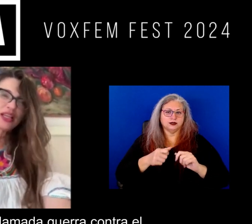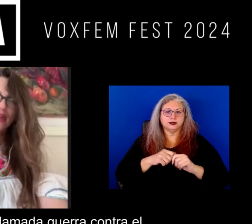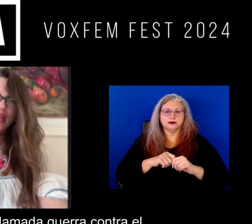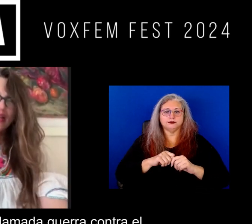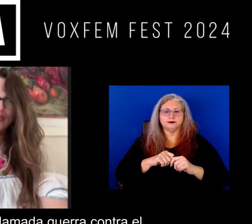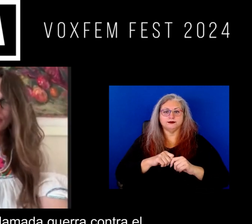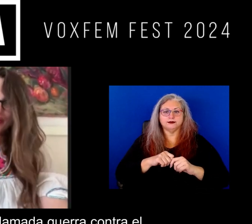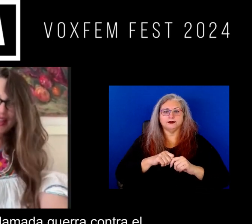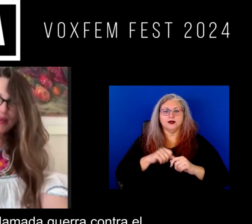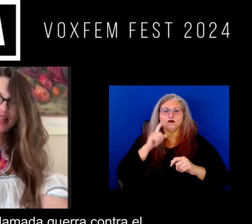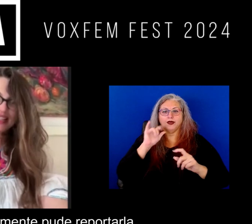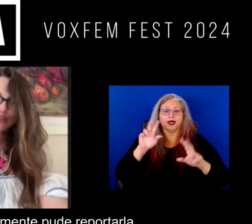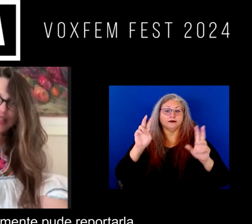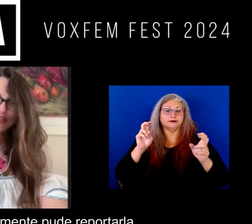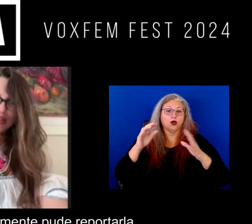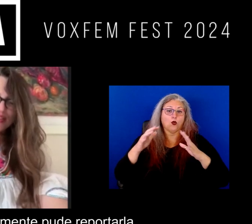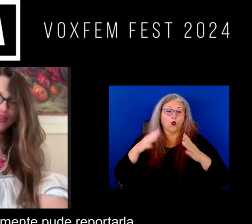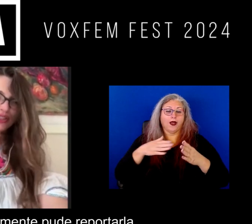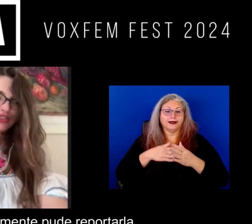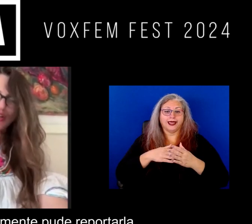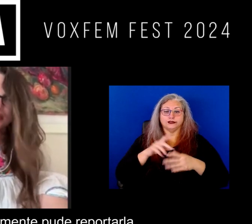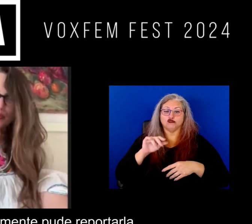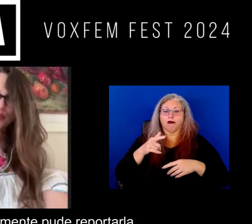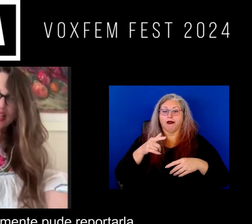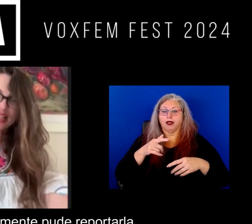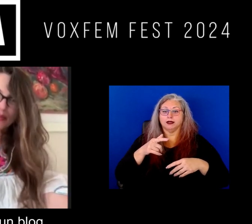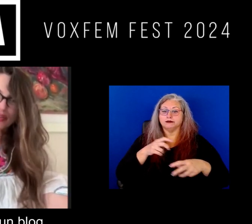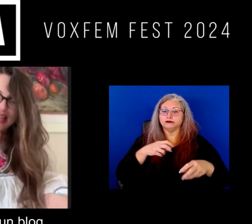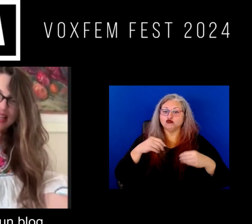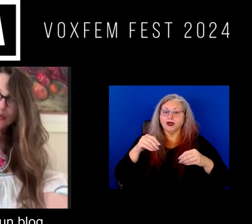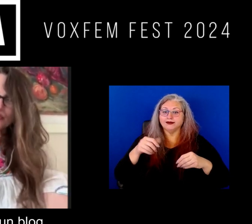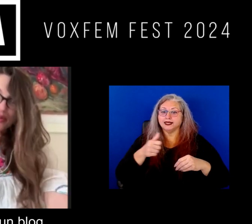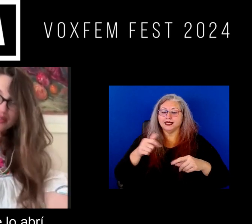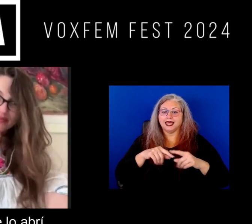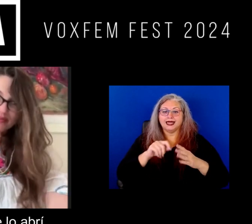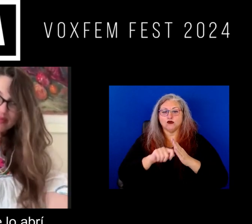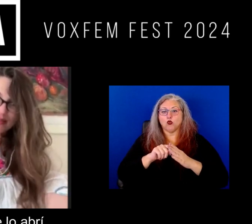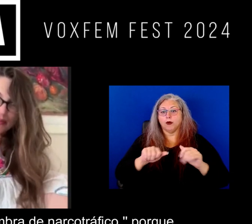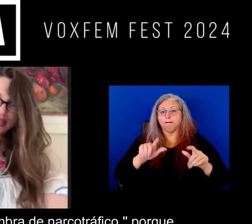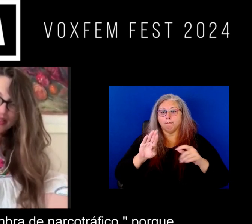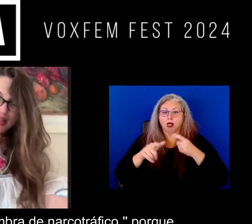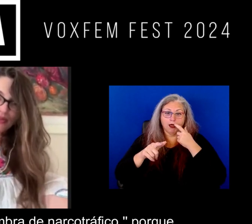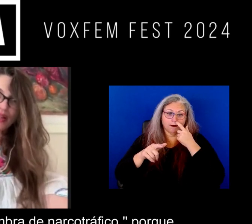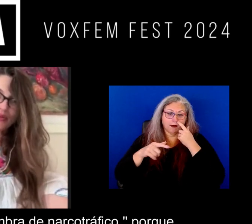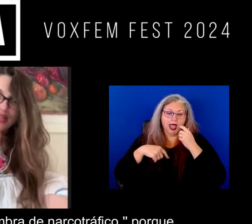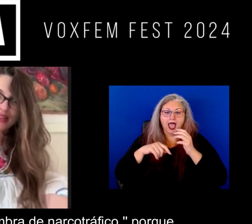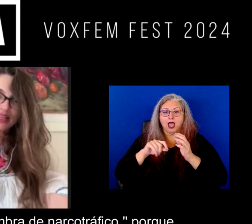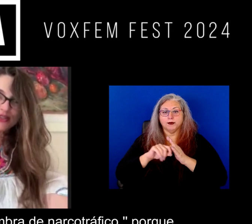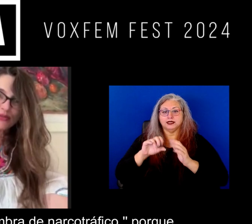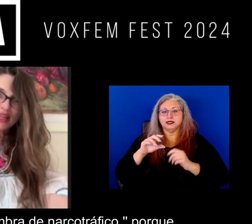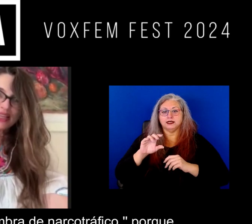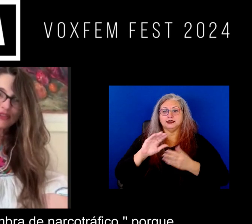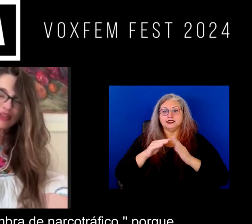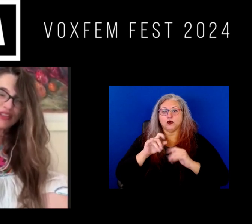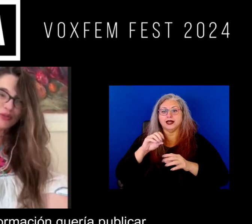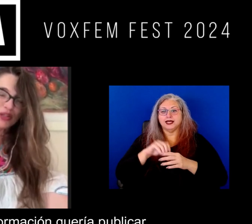cuando empezó la llamada de la contra narcotráfico y solamente pude reportarla en un blog que lo abrí Ciudad Juárez en la